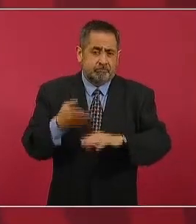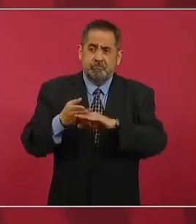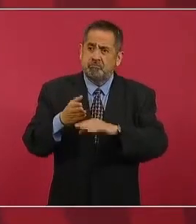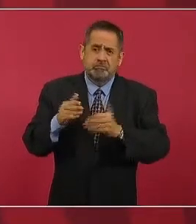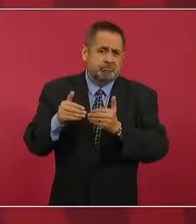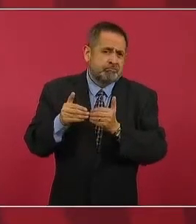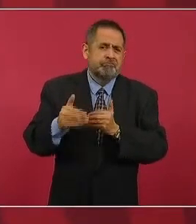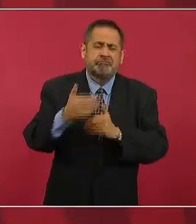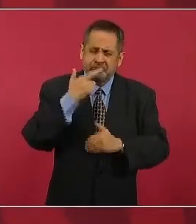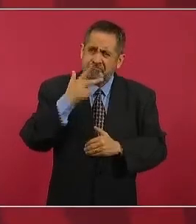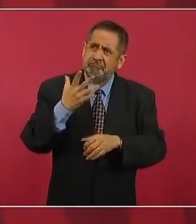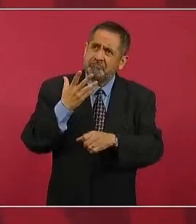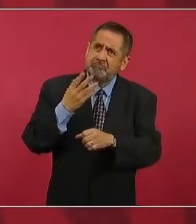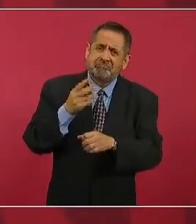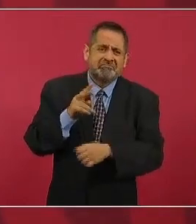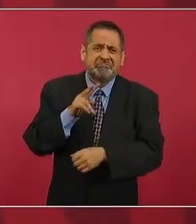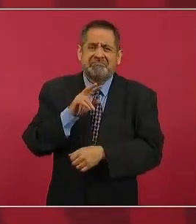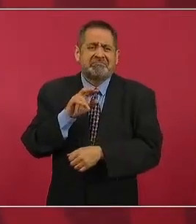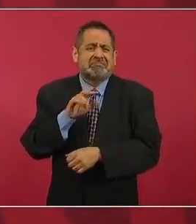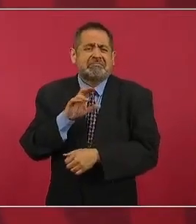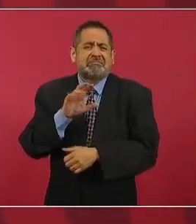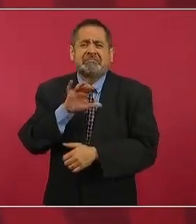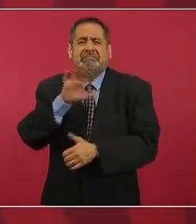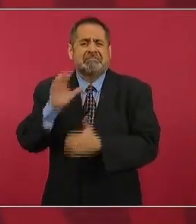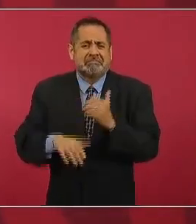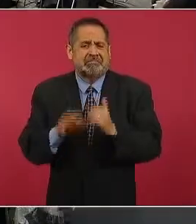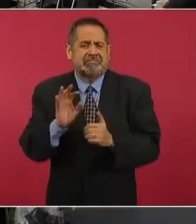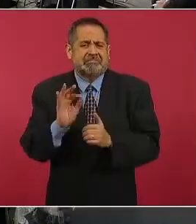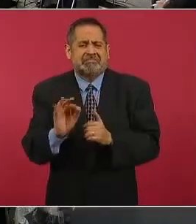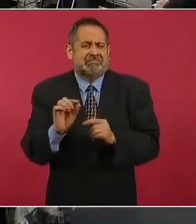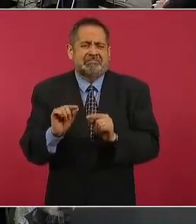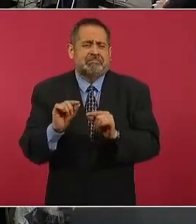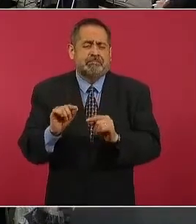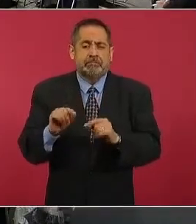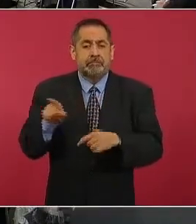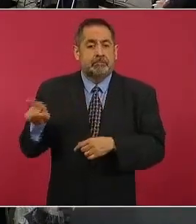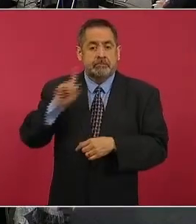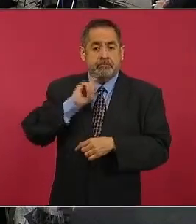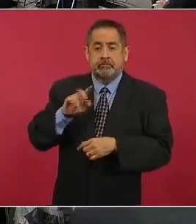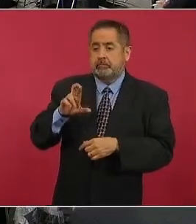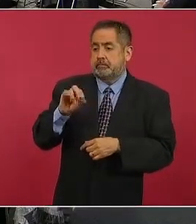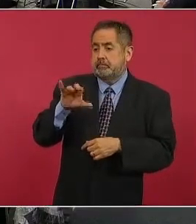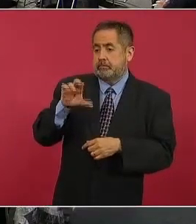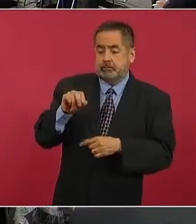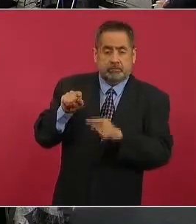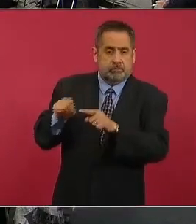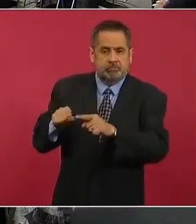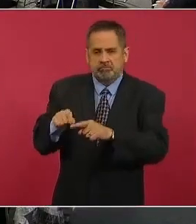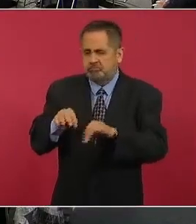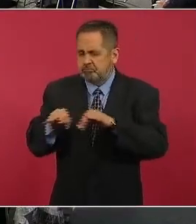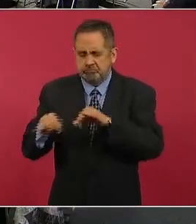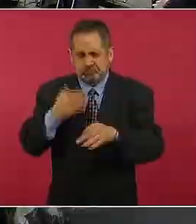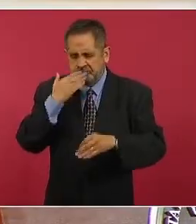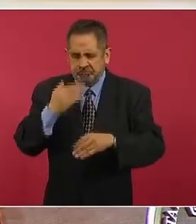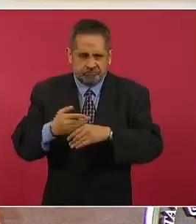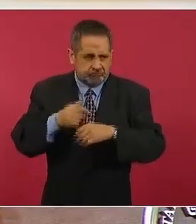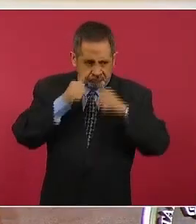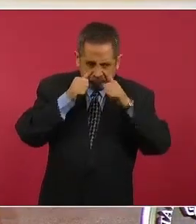avanzada este Rocío ha hecho un trabajo ahí de primera